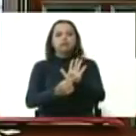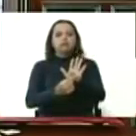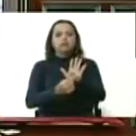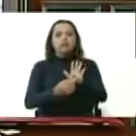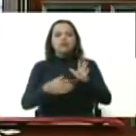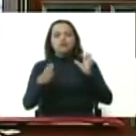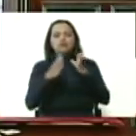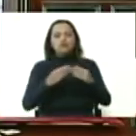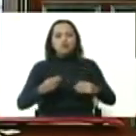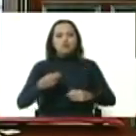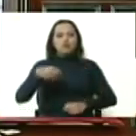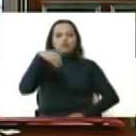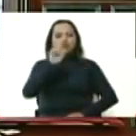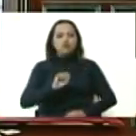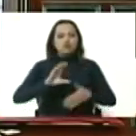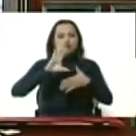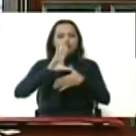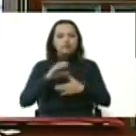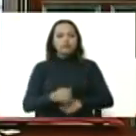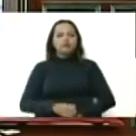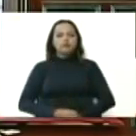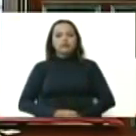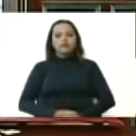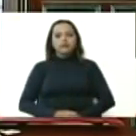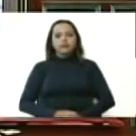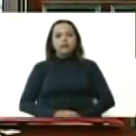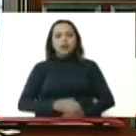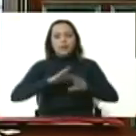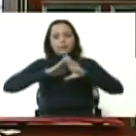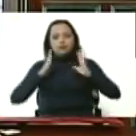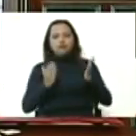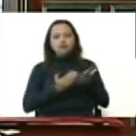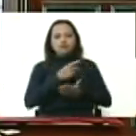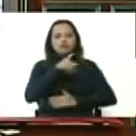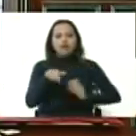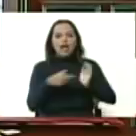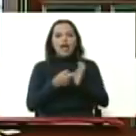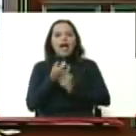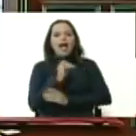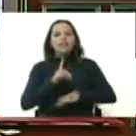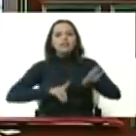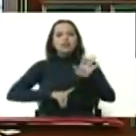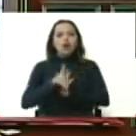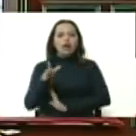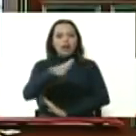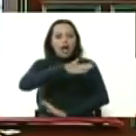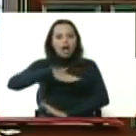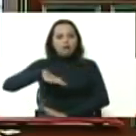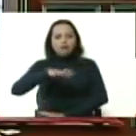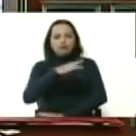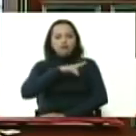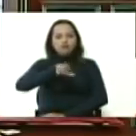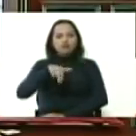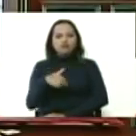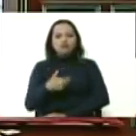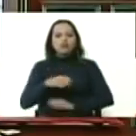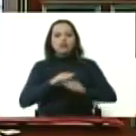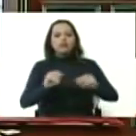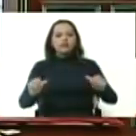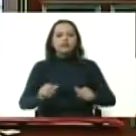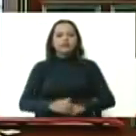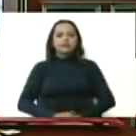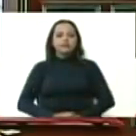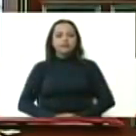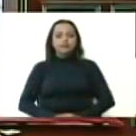y el mundo hay que desarrollar el campo de nuestros países y él ponía